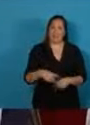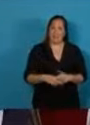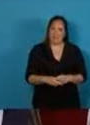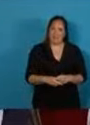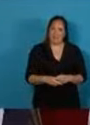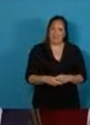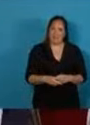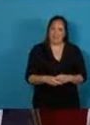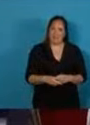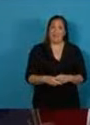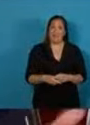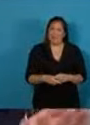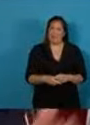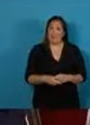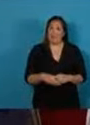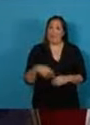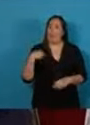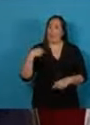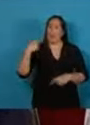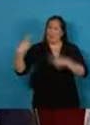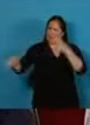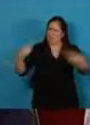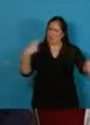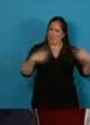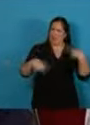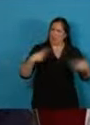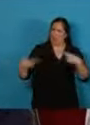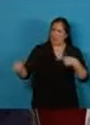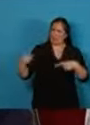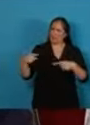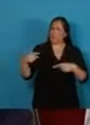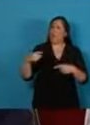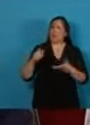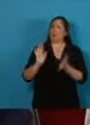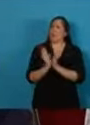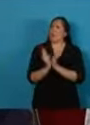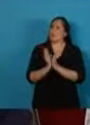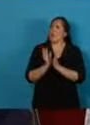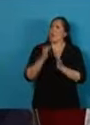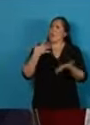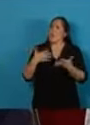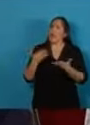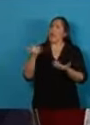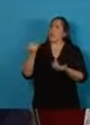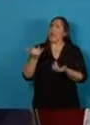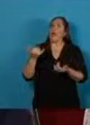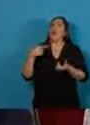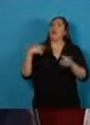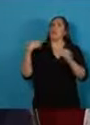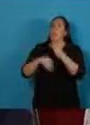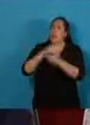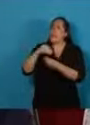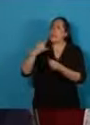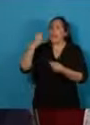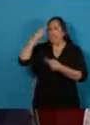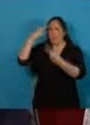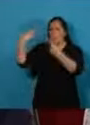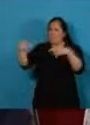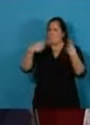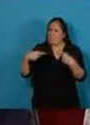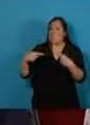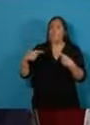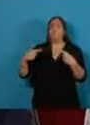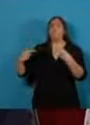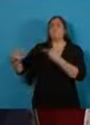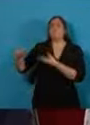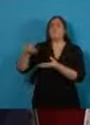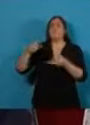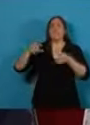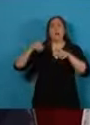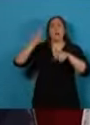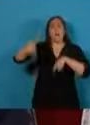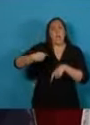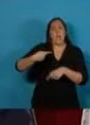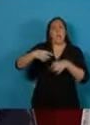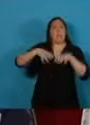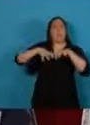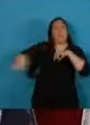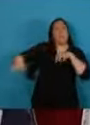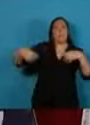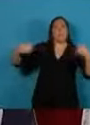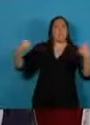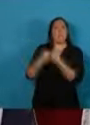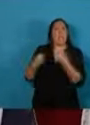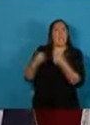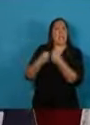políticas que puedan existir en una familia puedan dialogarse en paz y en respeto sin divisiones ni peleas